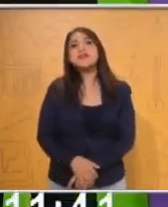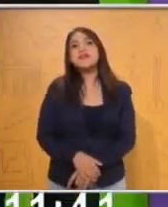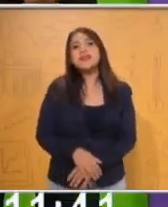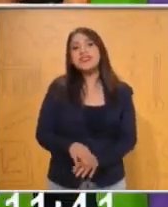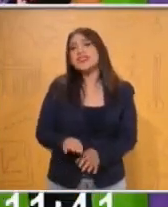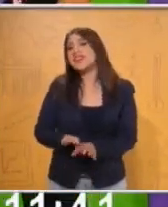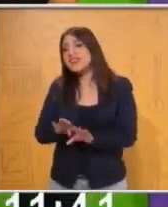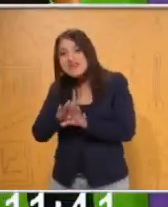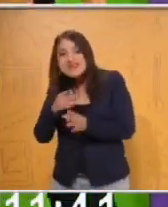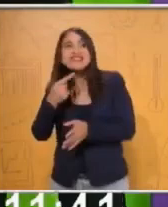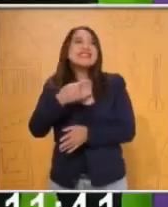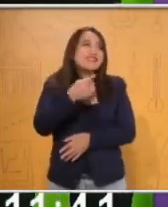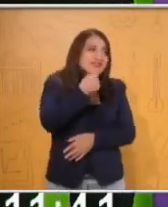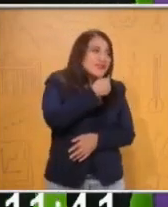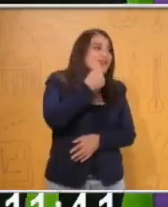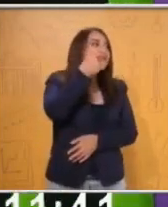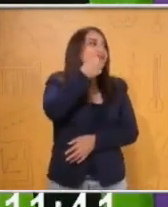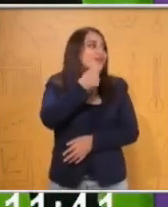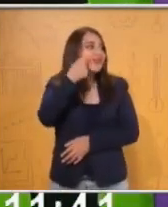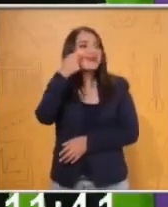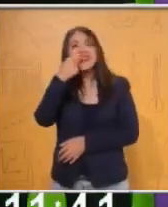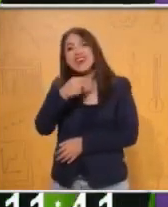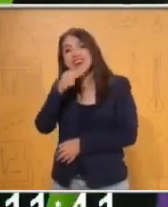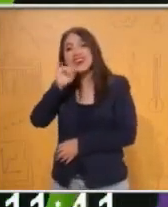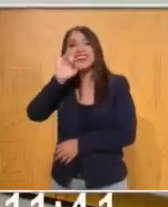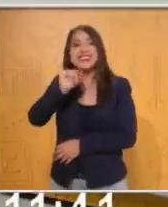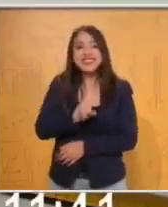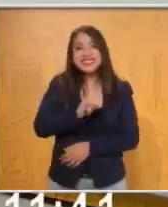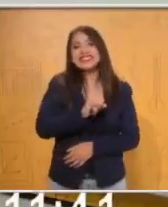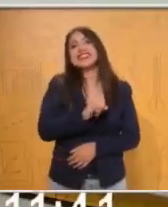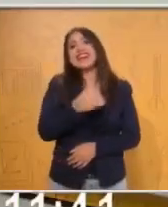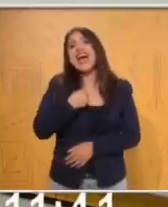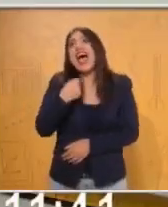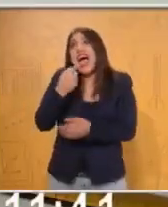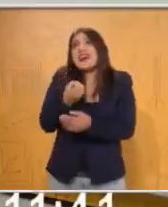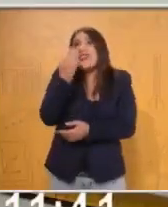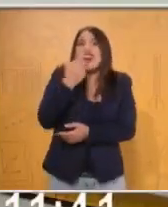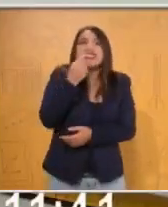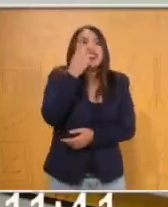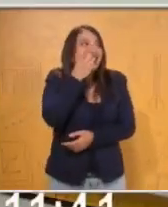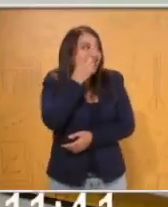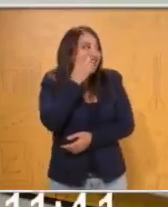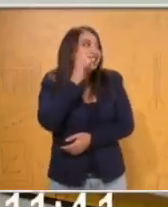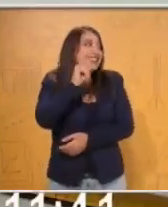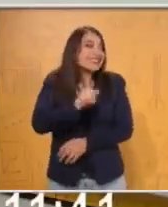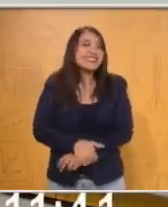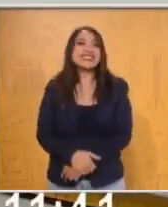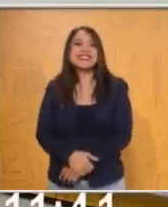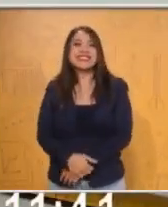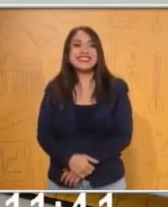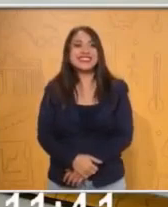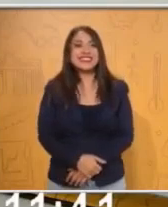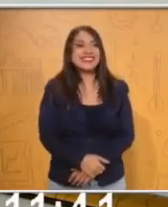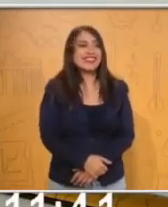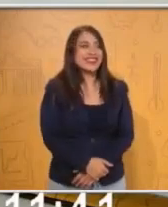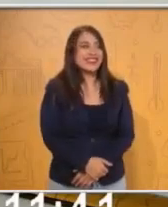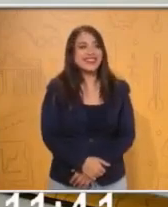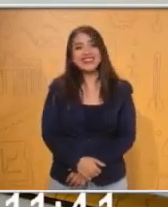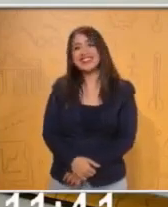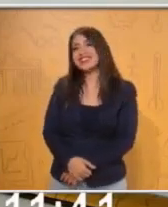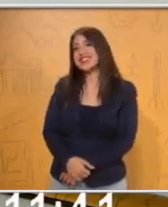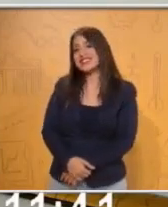¡Excelente, maestro! ¡Tan rápido! ¡Tan rápido con tus treinta y dos dientes! ¡Todo! Las pistas es que es un